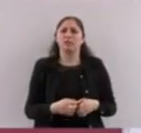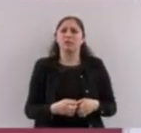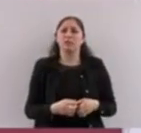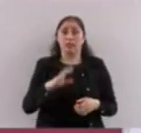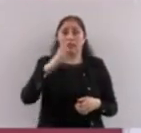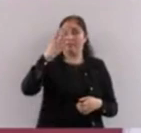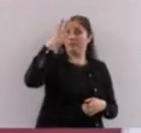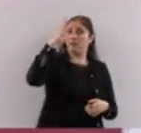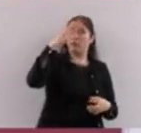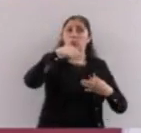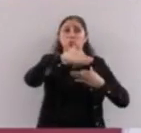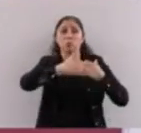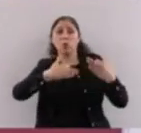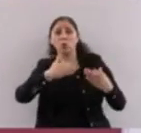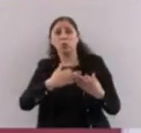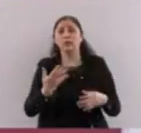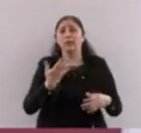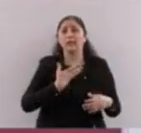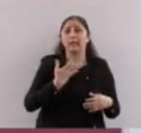Alcen su manita.